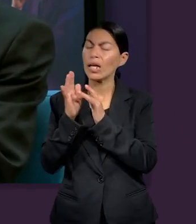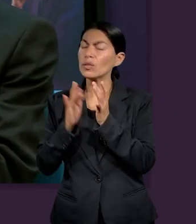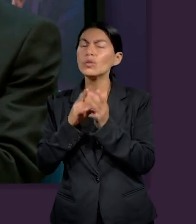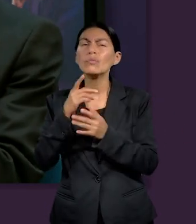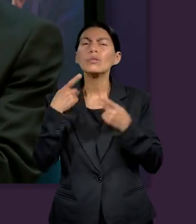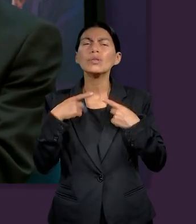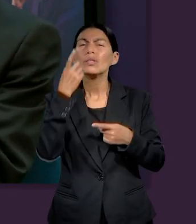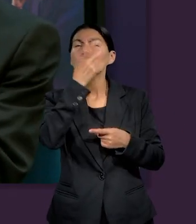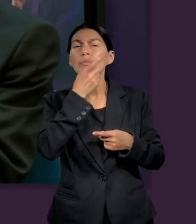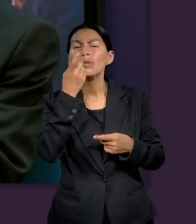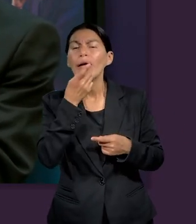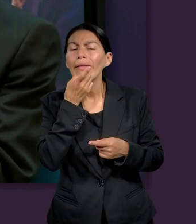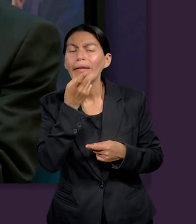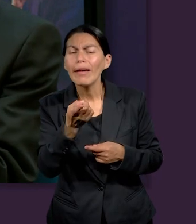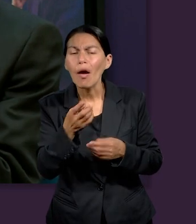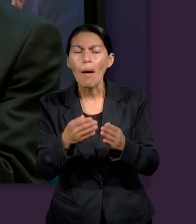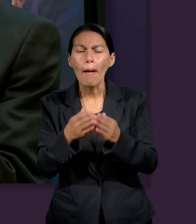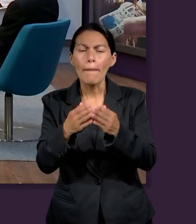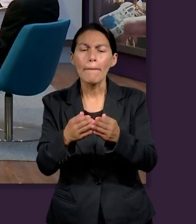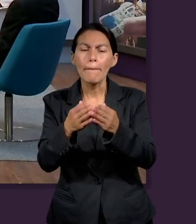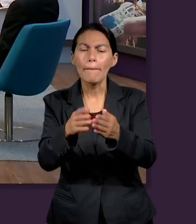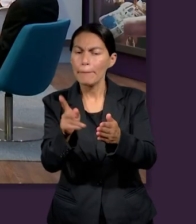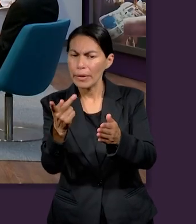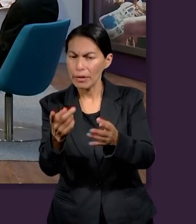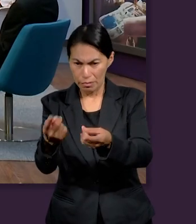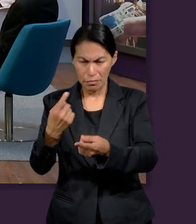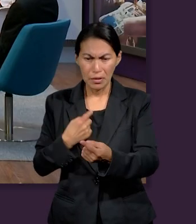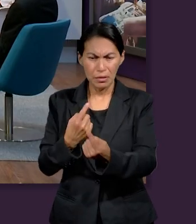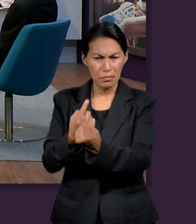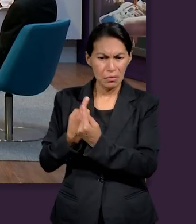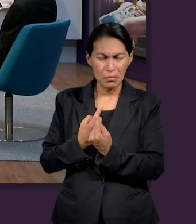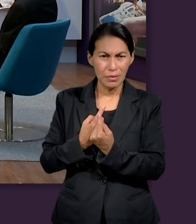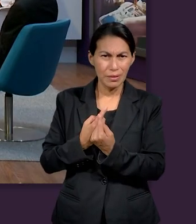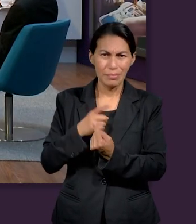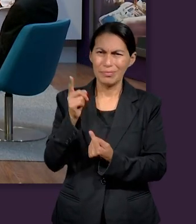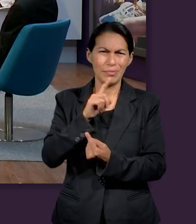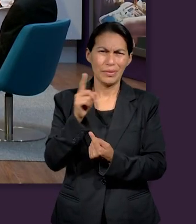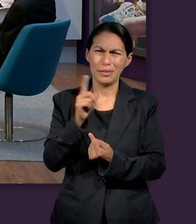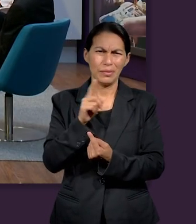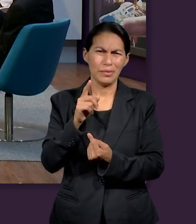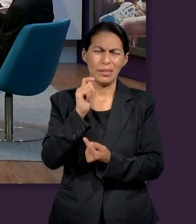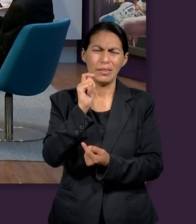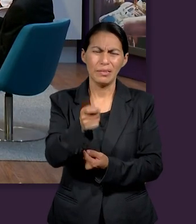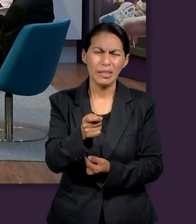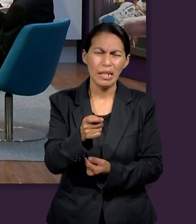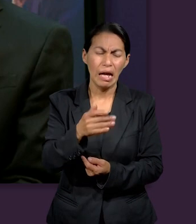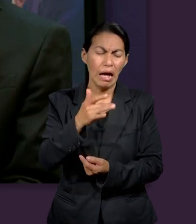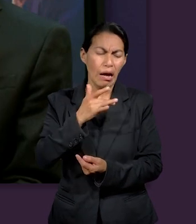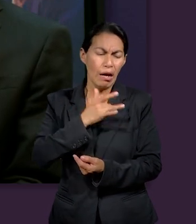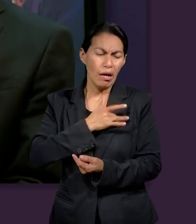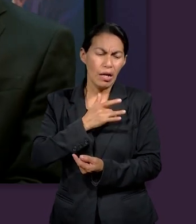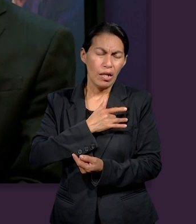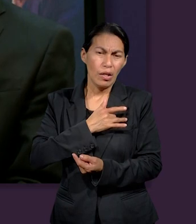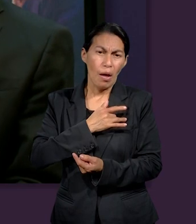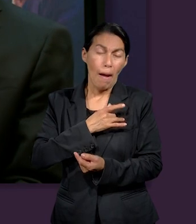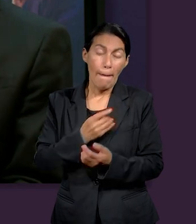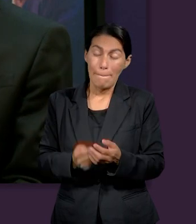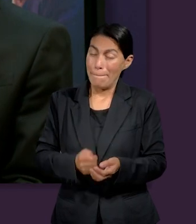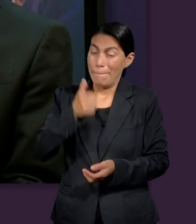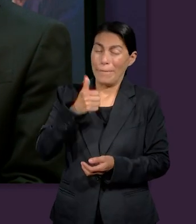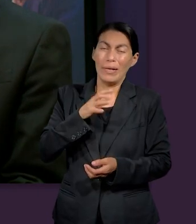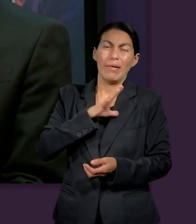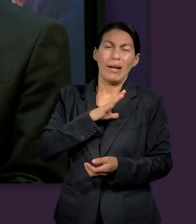vendan su barco, vendan todo lo que tienen y síganme. Va más que nada en el sentido de qué ocupa el primer lugar en nuestro